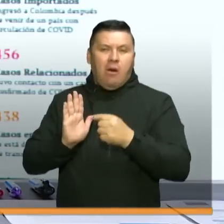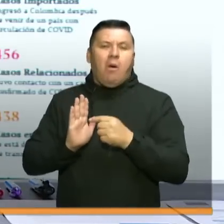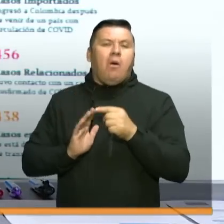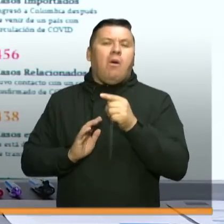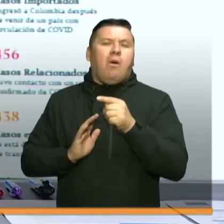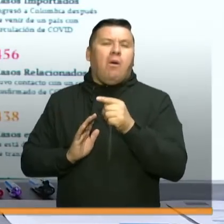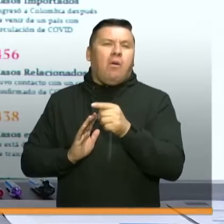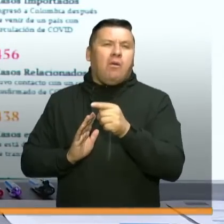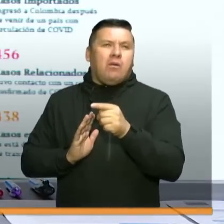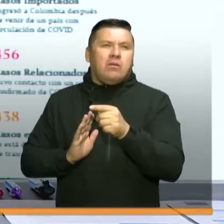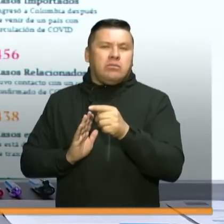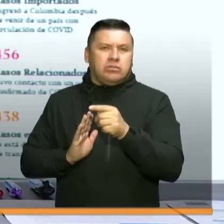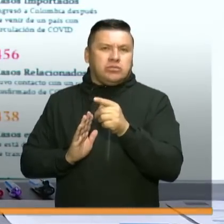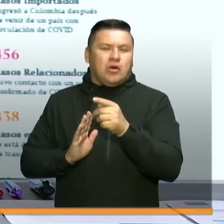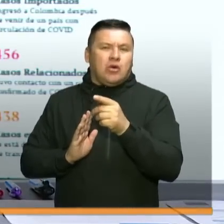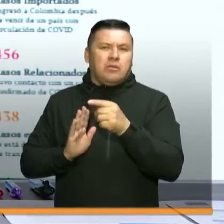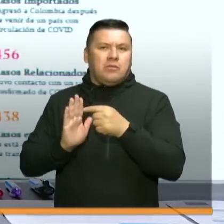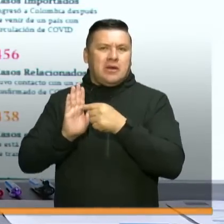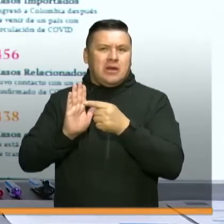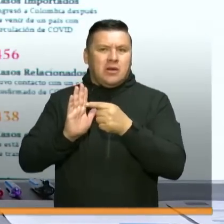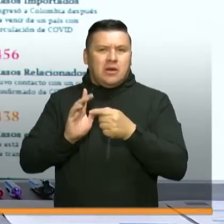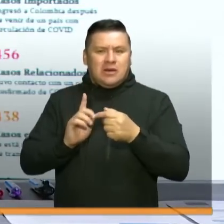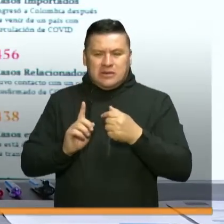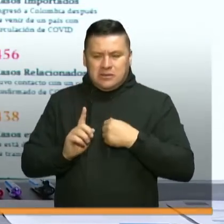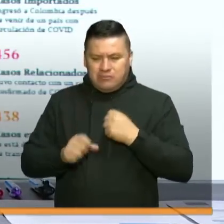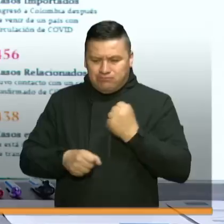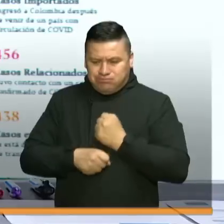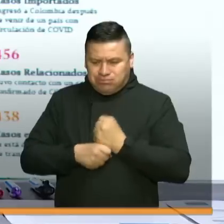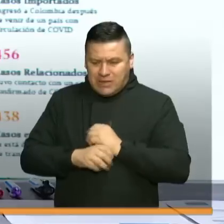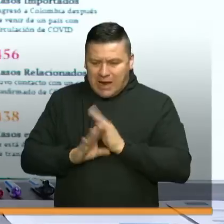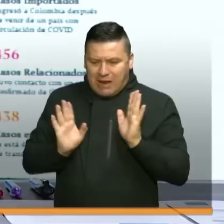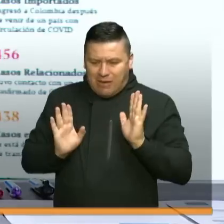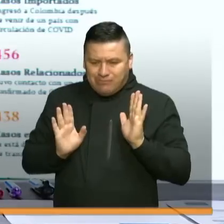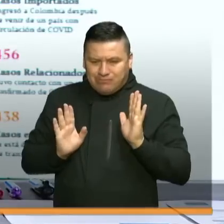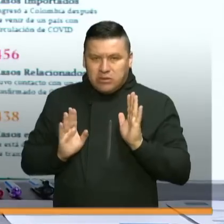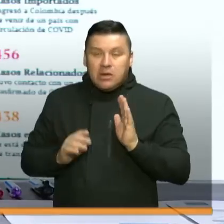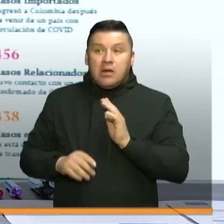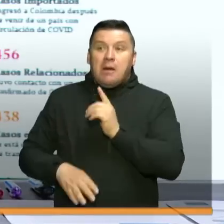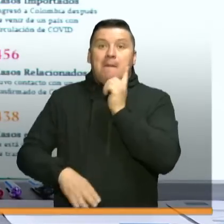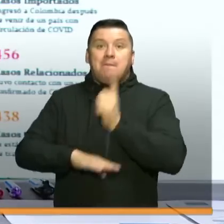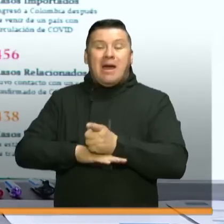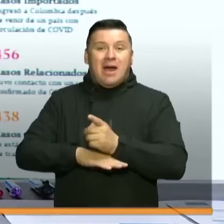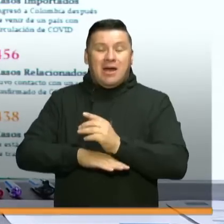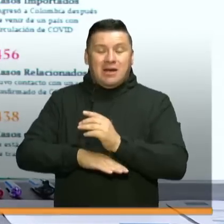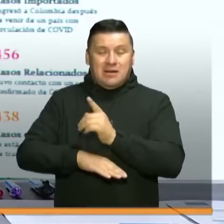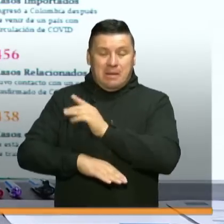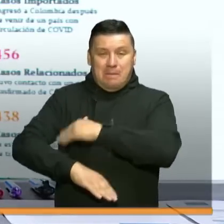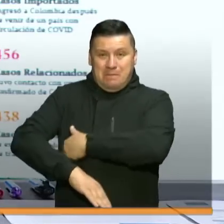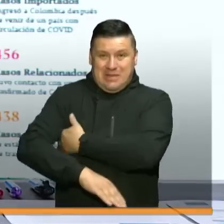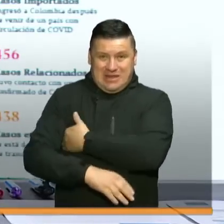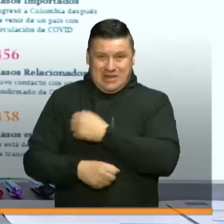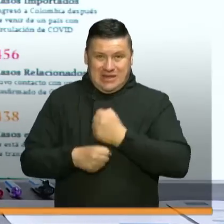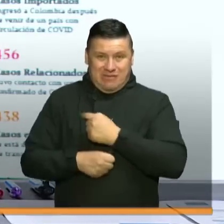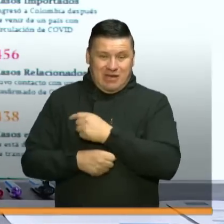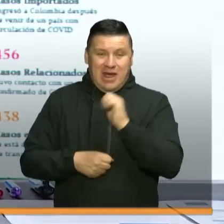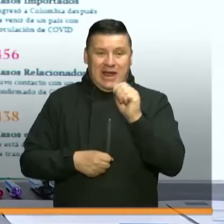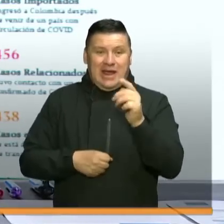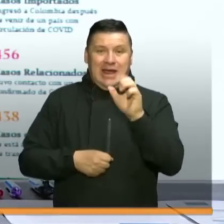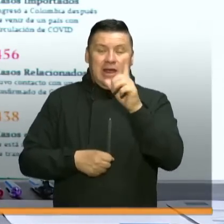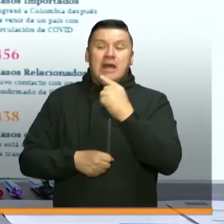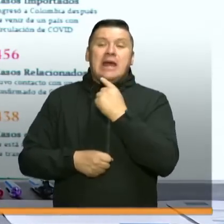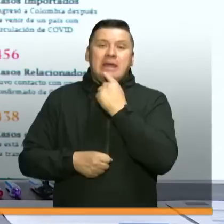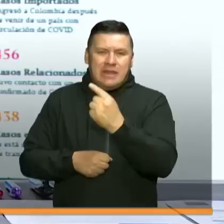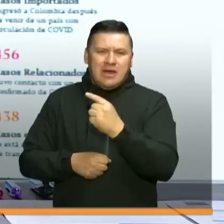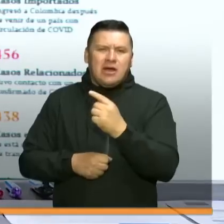está un mecanismo de protección al cesante que lo anunció el ministro Ángel Custodio Cabrera, que lo hemos venido aplicando